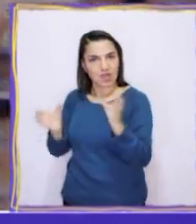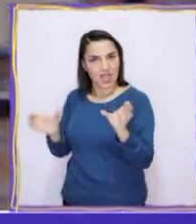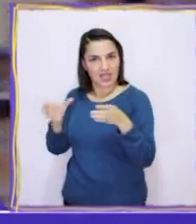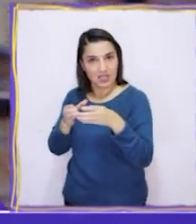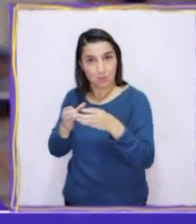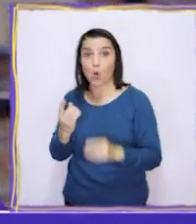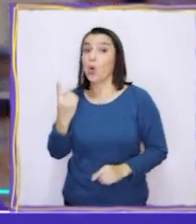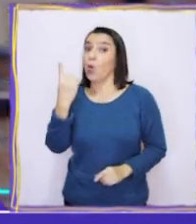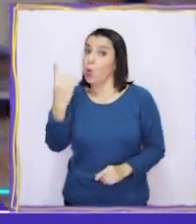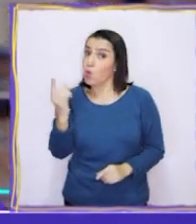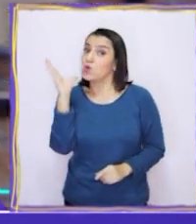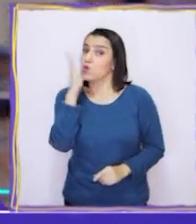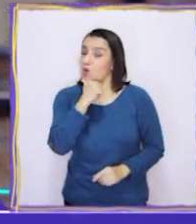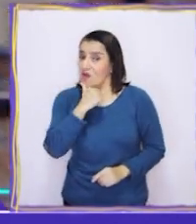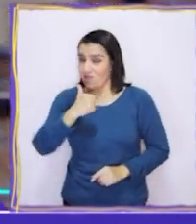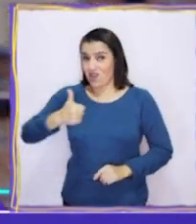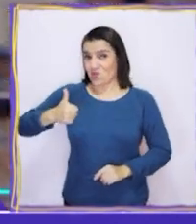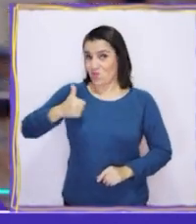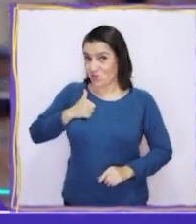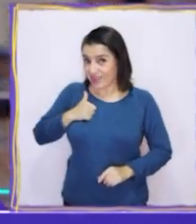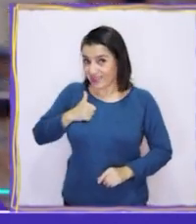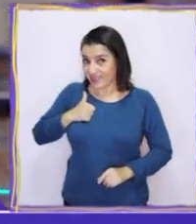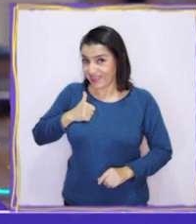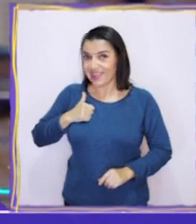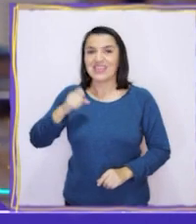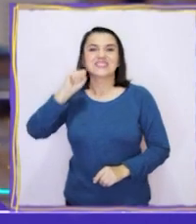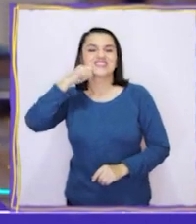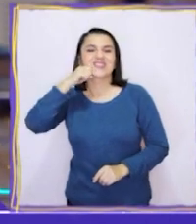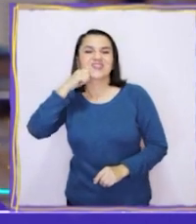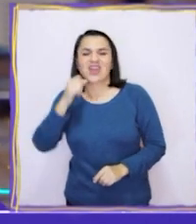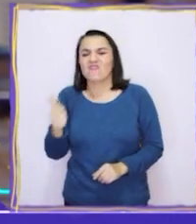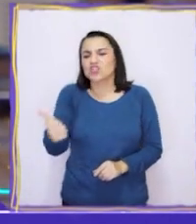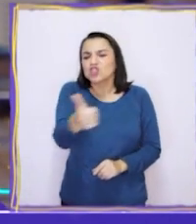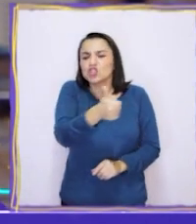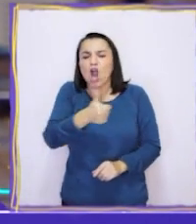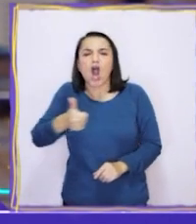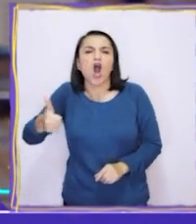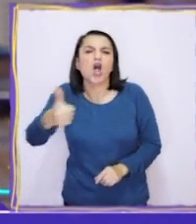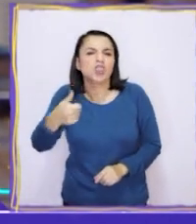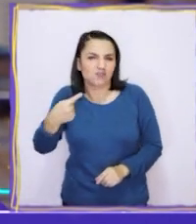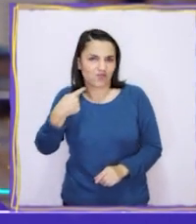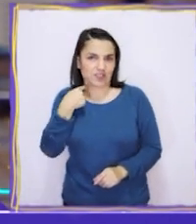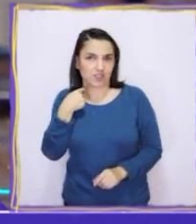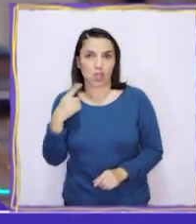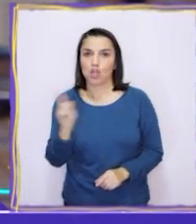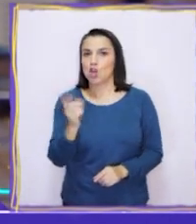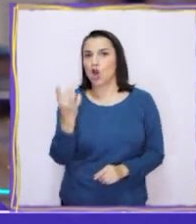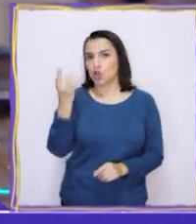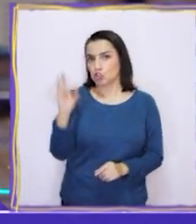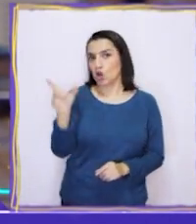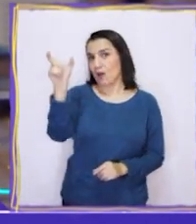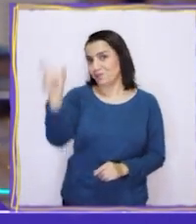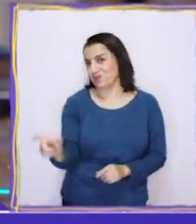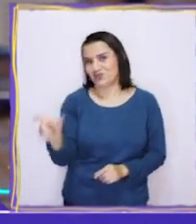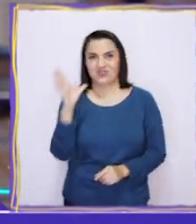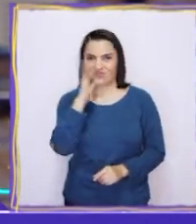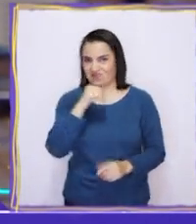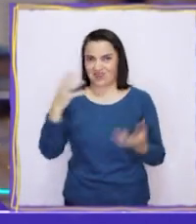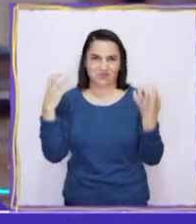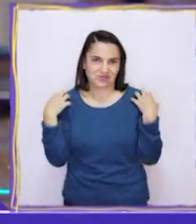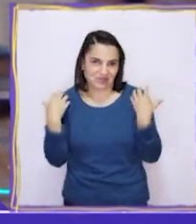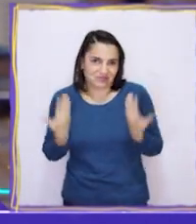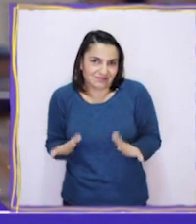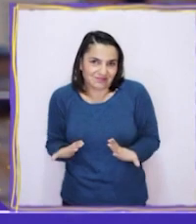equipo. Que si uno no cumplía con lo prometido, eso le afectaba a todos. No solo al que actuó